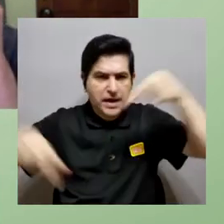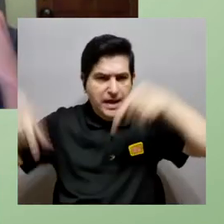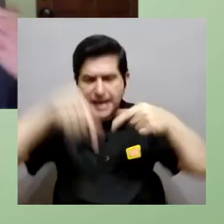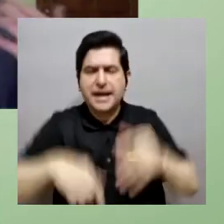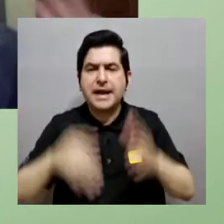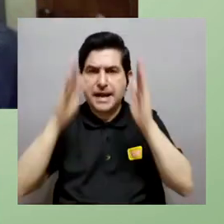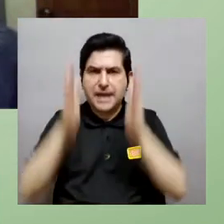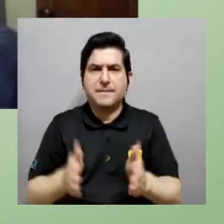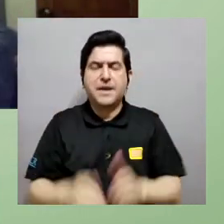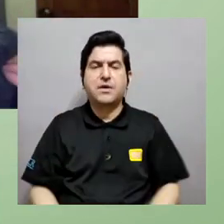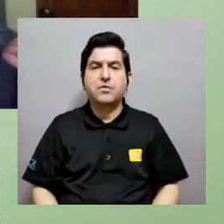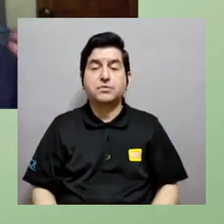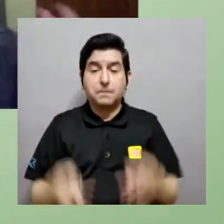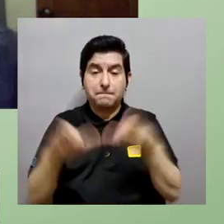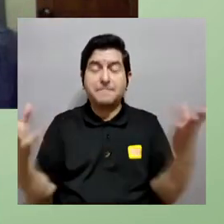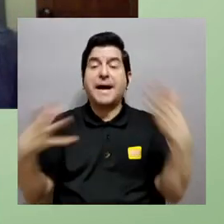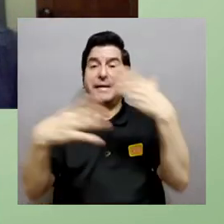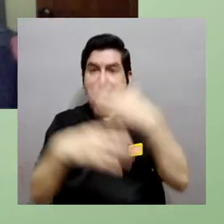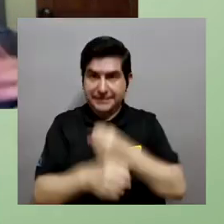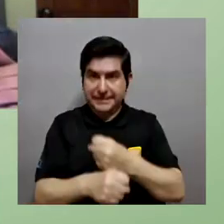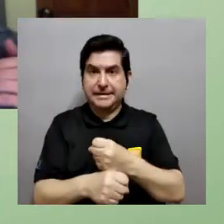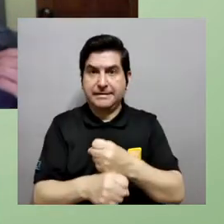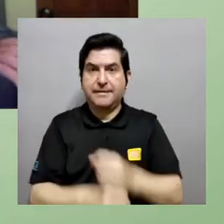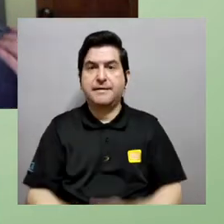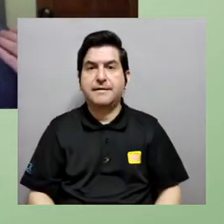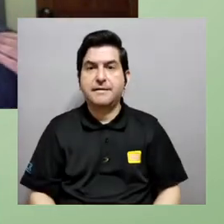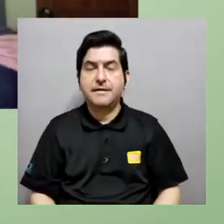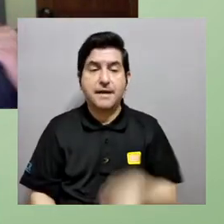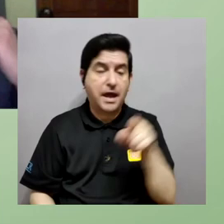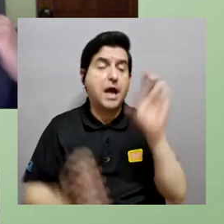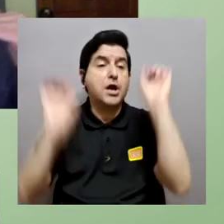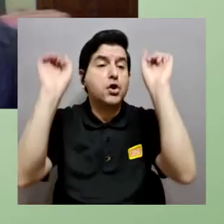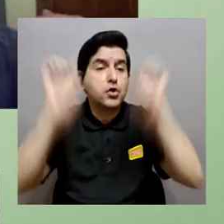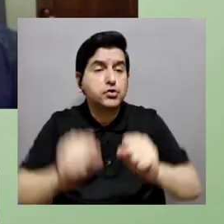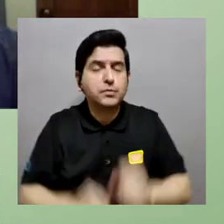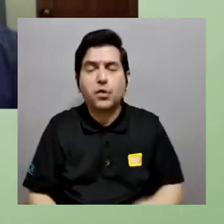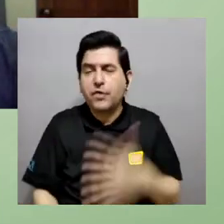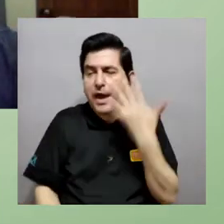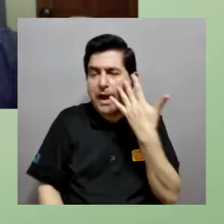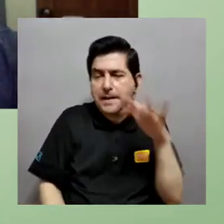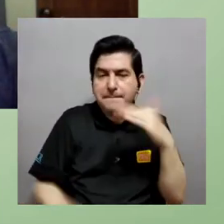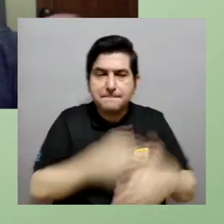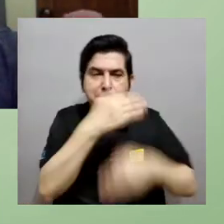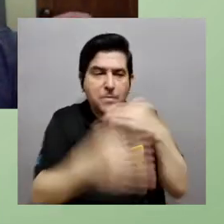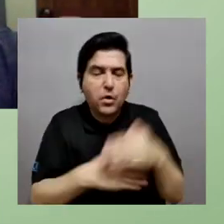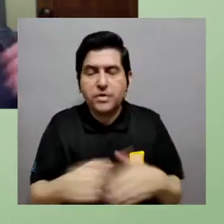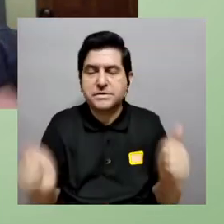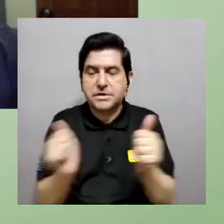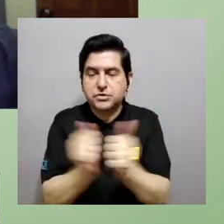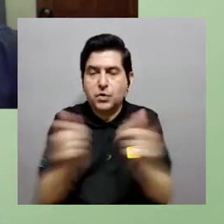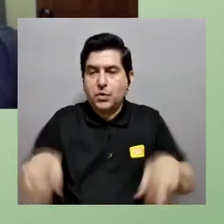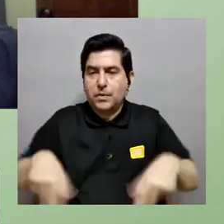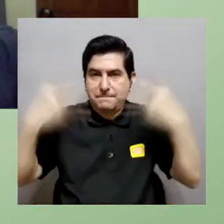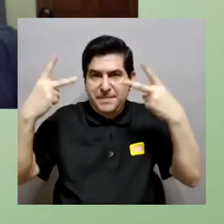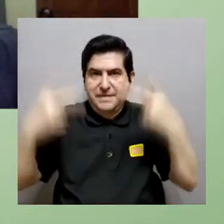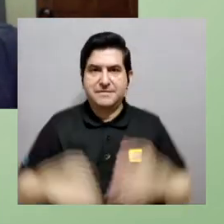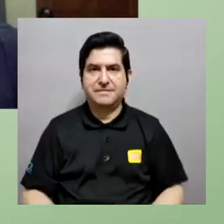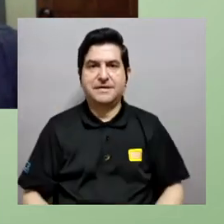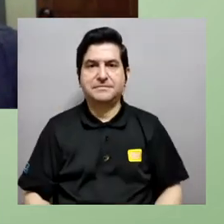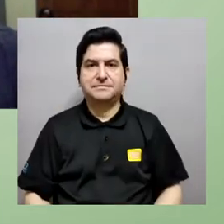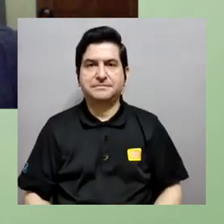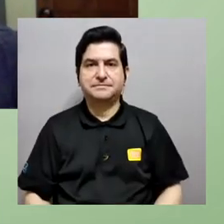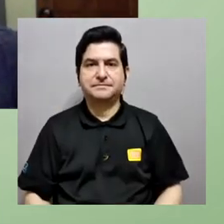seres humanos digamos científicos de materiales químicos inorgánicos hacer materiales digamos inertes que puedan